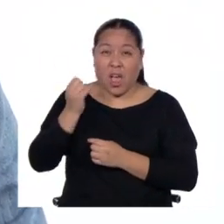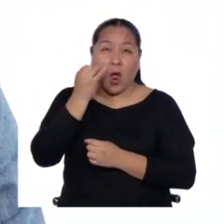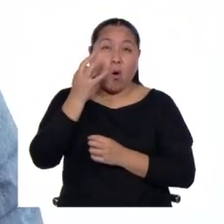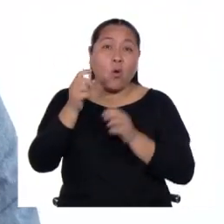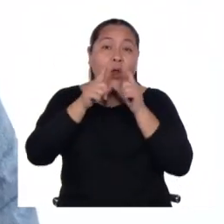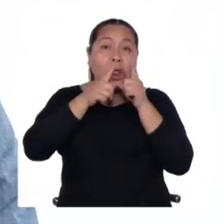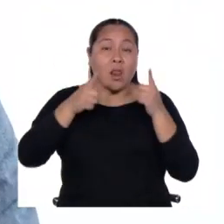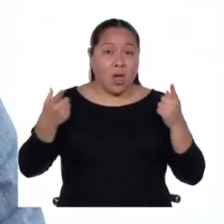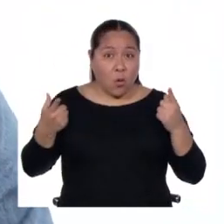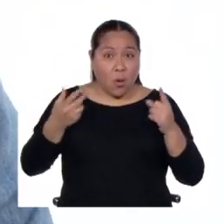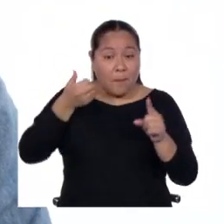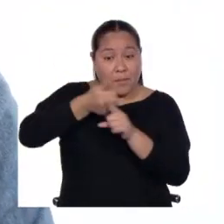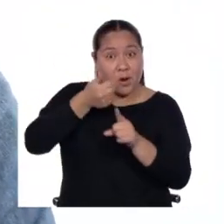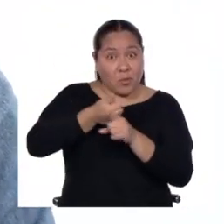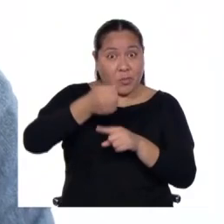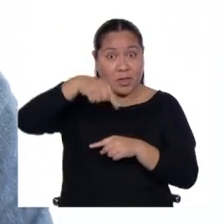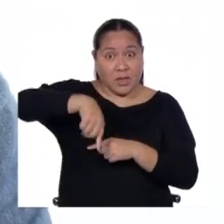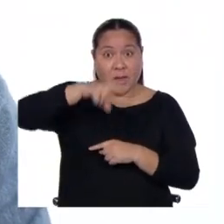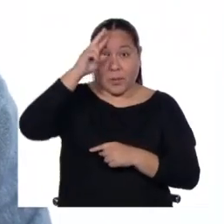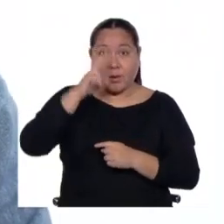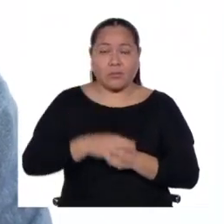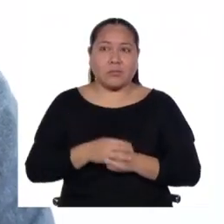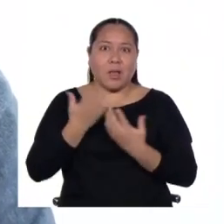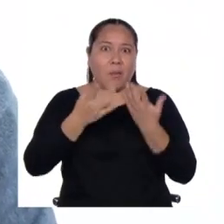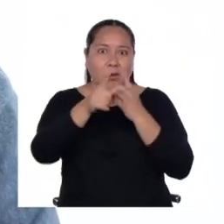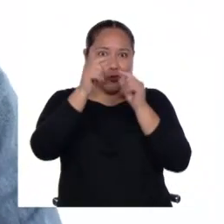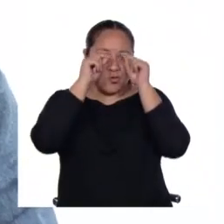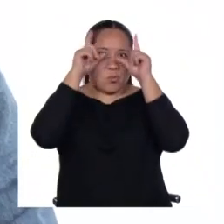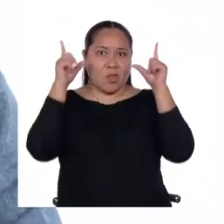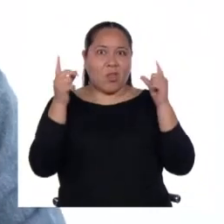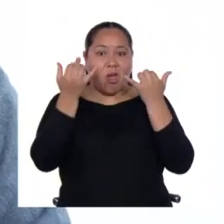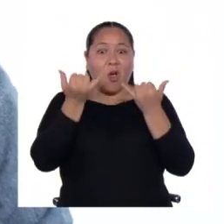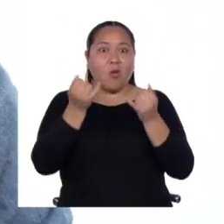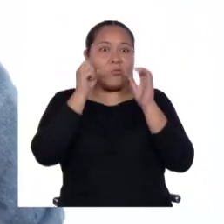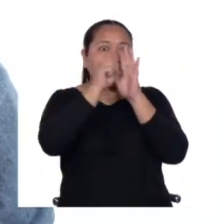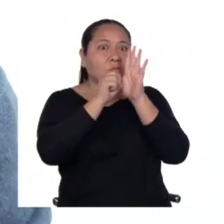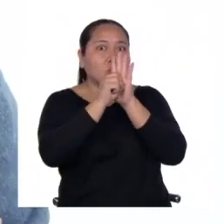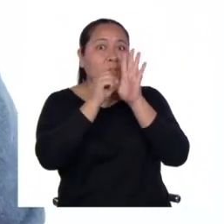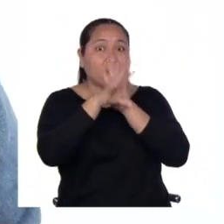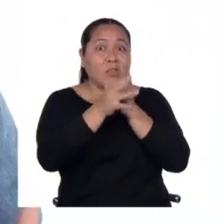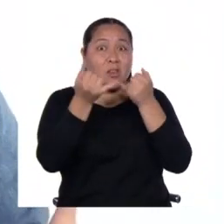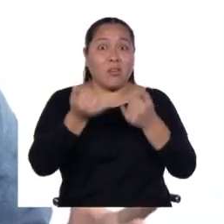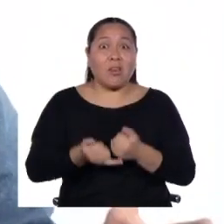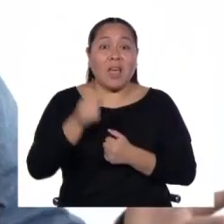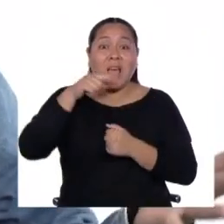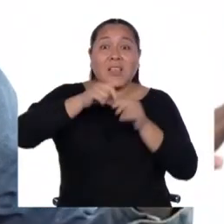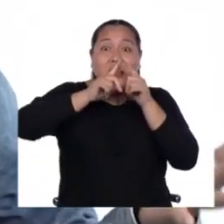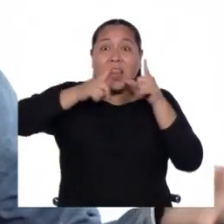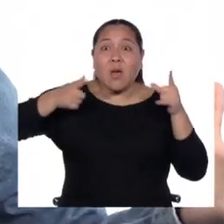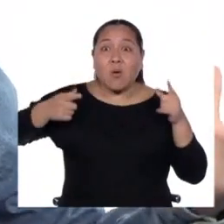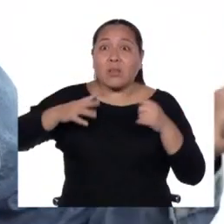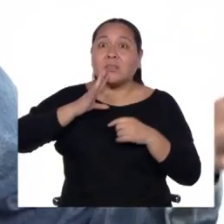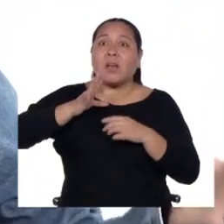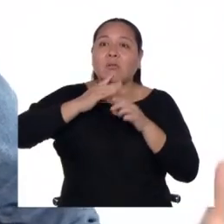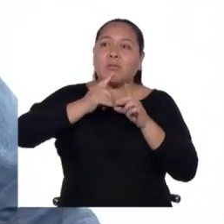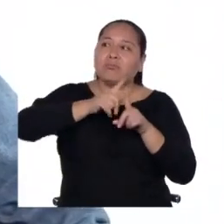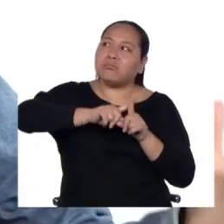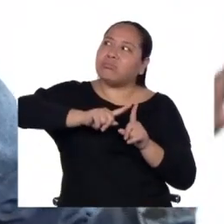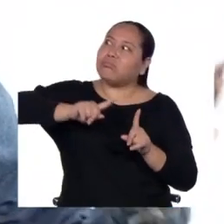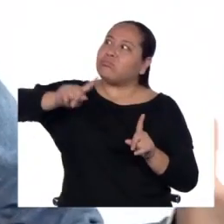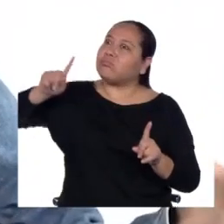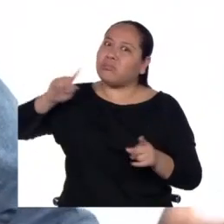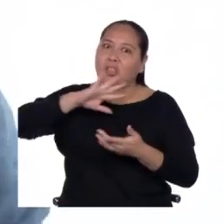Seguramente se sorprenderían, porque como veremos en el video de hoy, estas lenguas se hablan a lo largo y ancho del